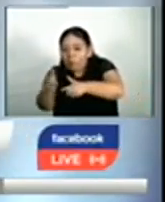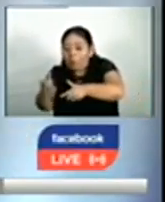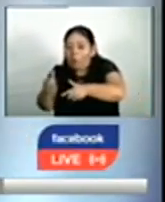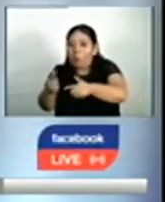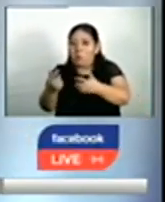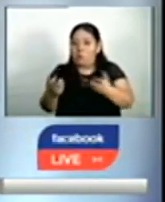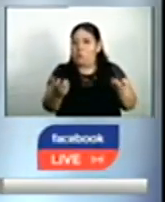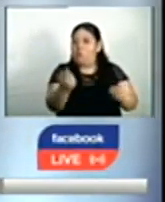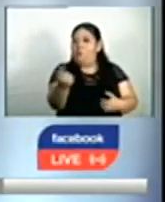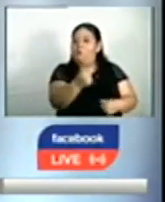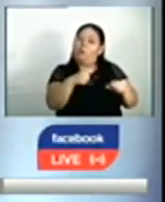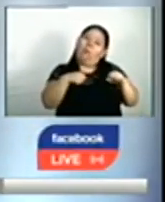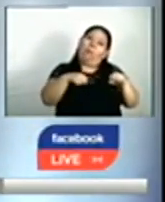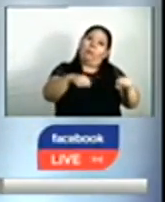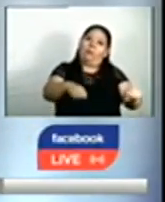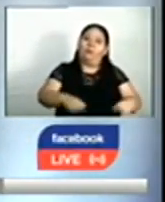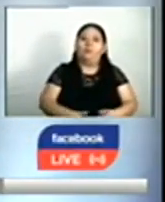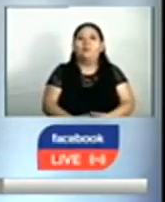varios fallecidos.